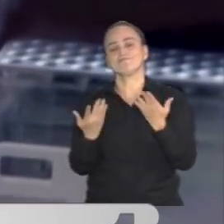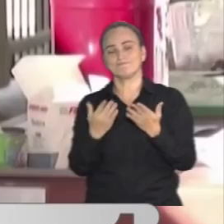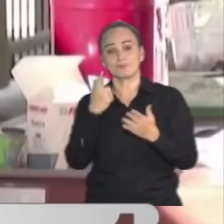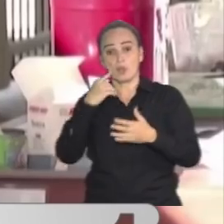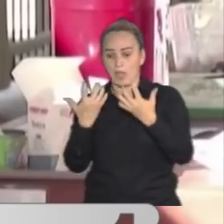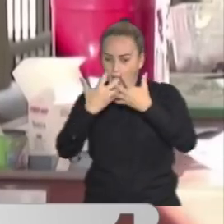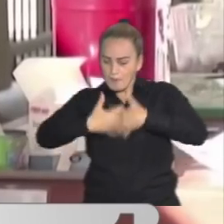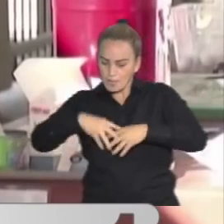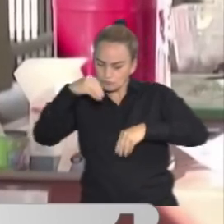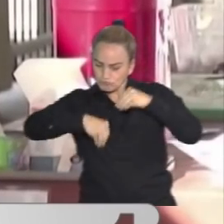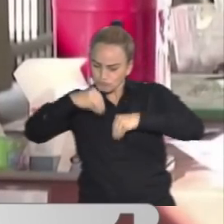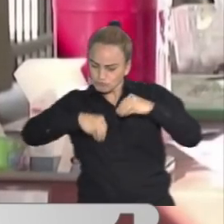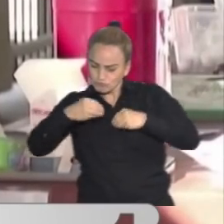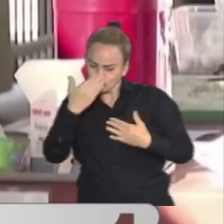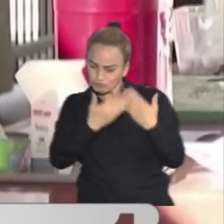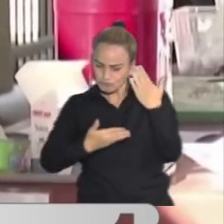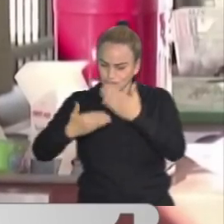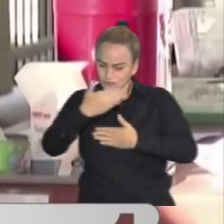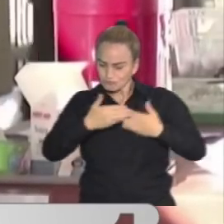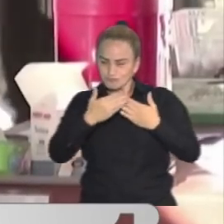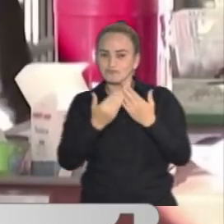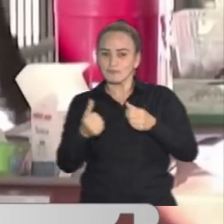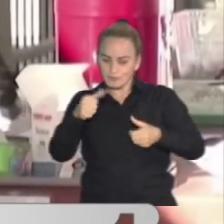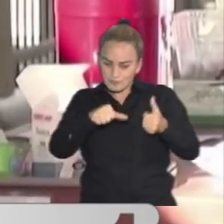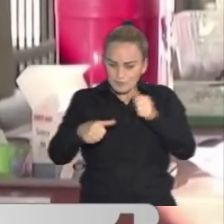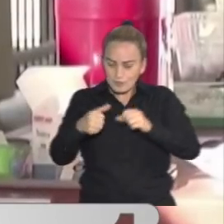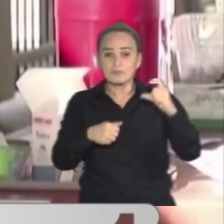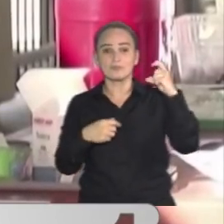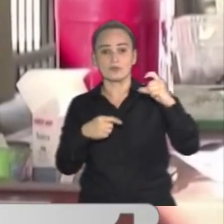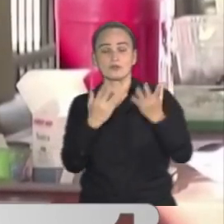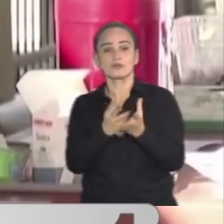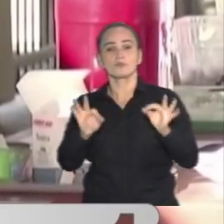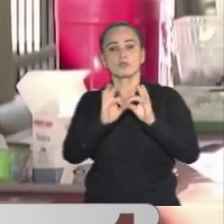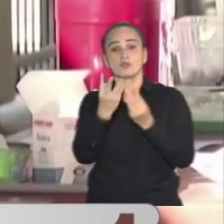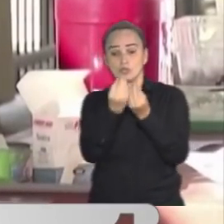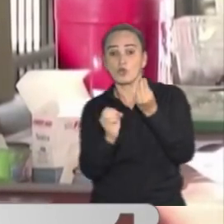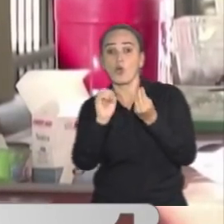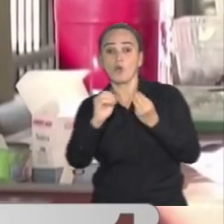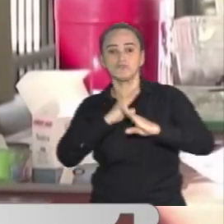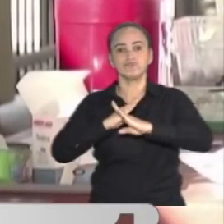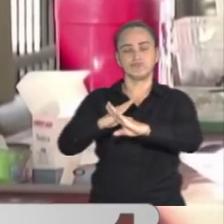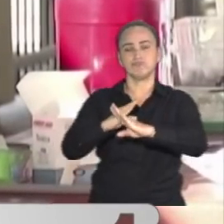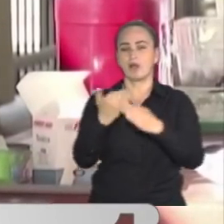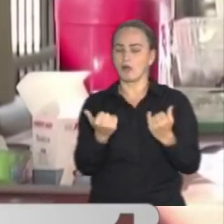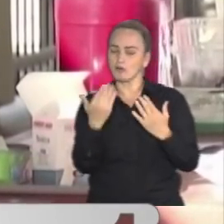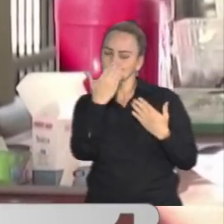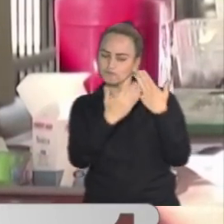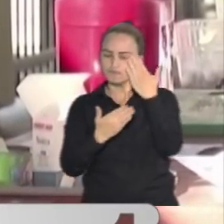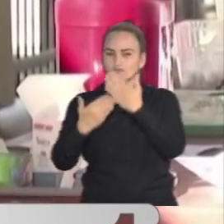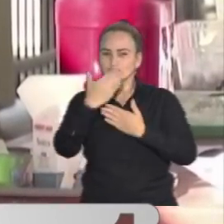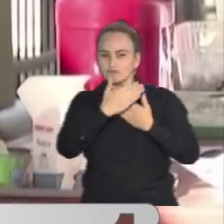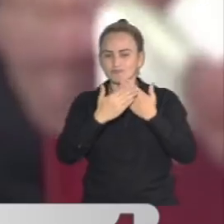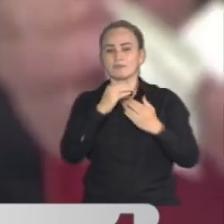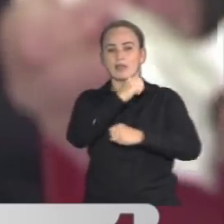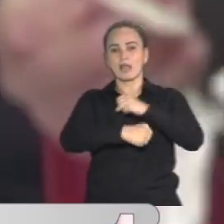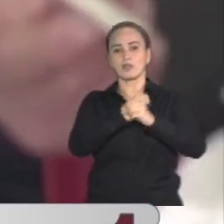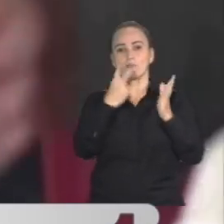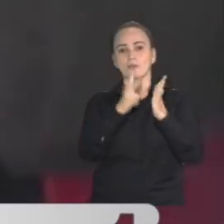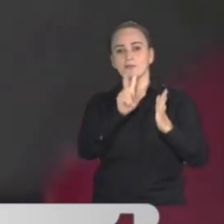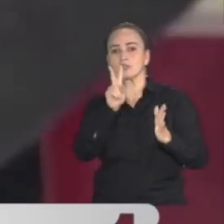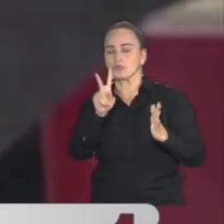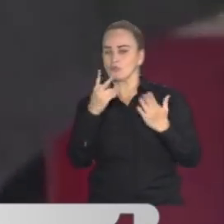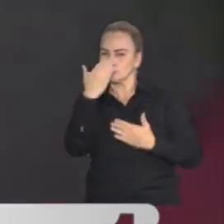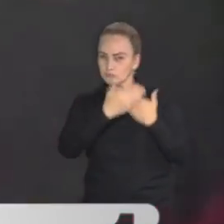empresa sigue planeando desarrollar una vacuna específica para proteger contra Omicron, que espera llevar a los ensayos clínicos a principios del próximo año,